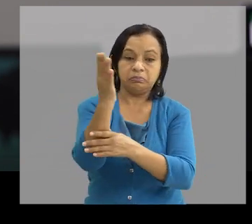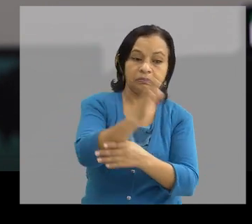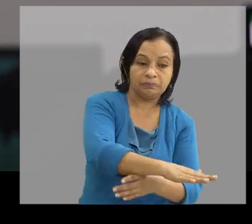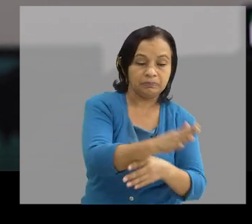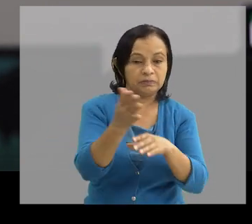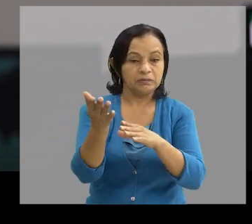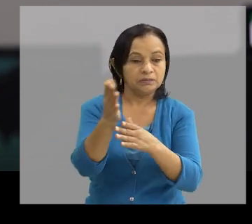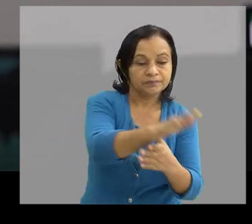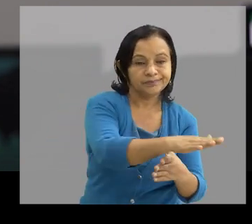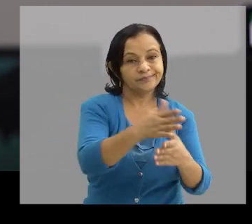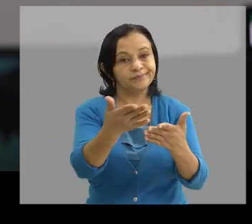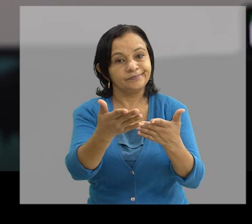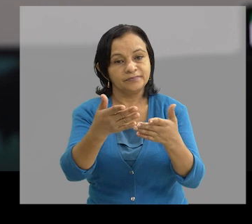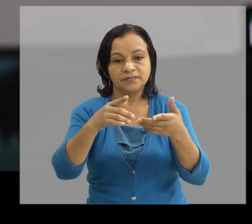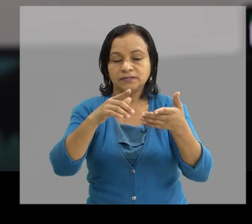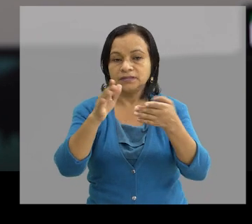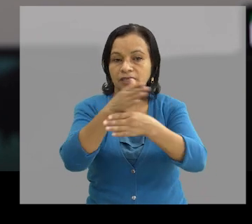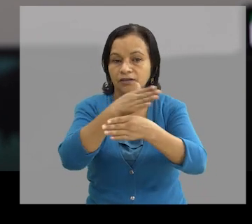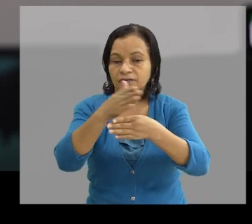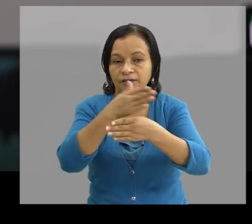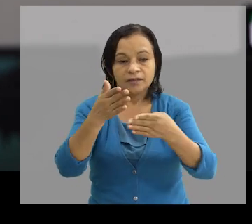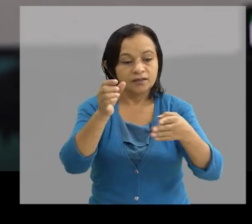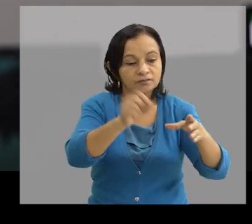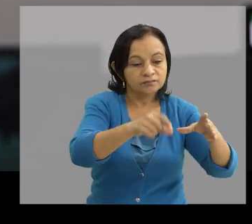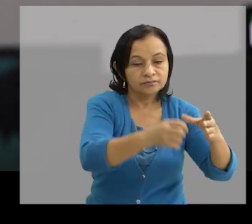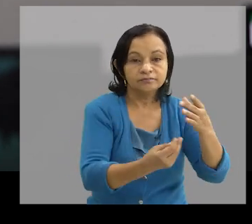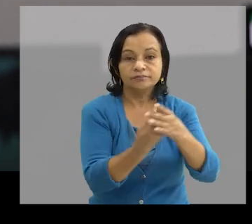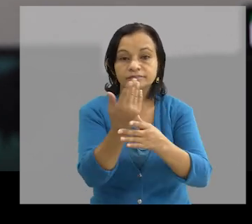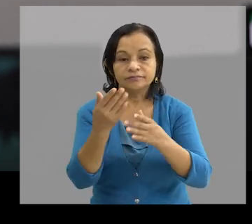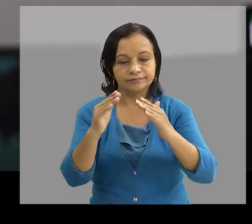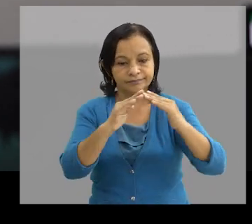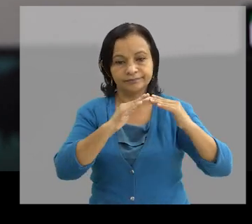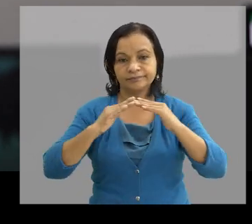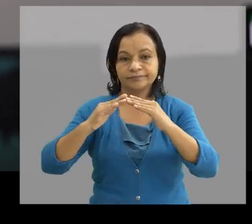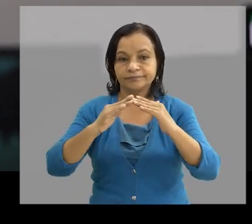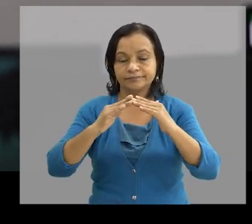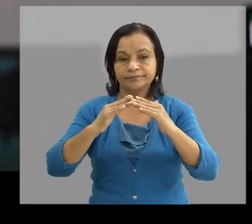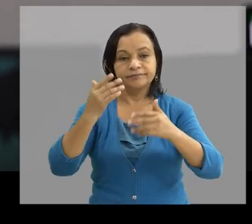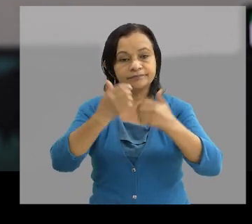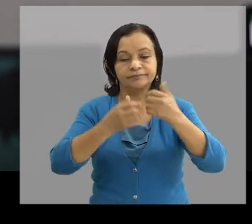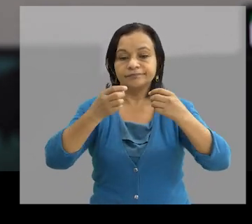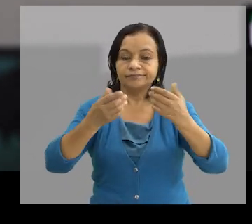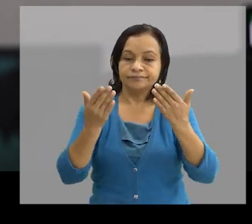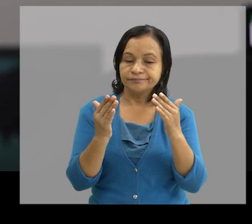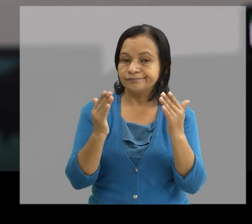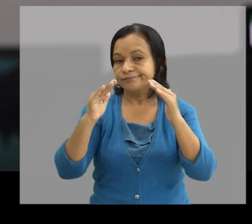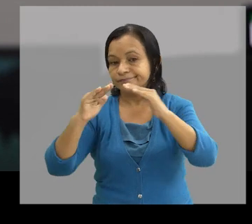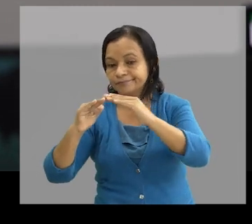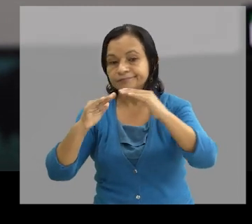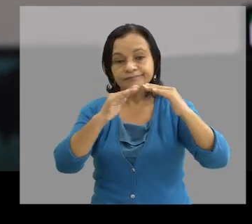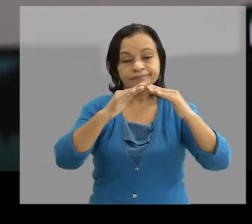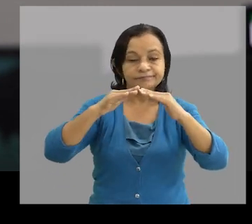ya sea de grano básico o dependiendo de lo que ellos cultiven Y en la parte urbana se ve bastante lo que es la afectación material Ya sea